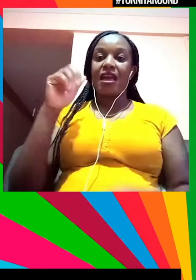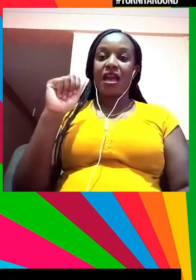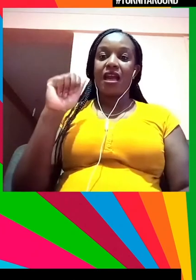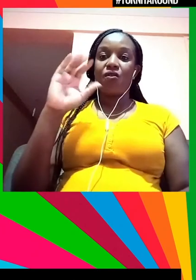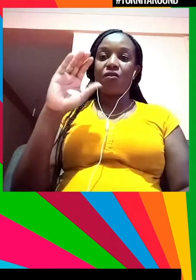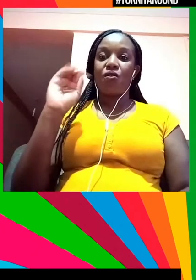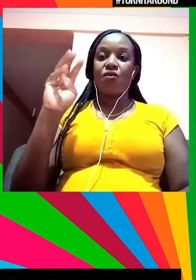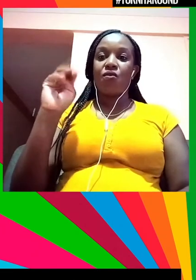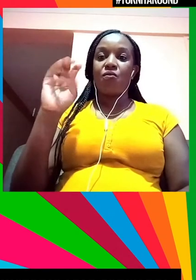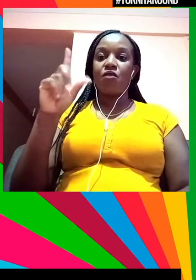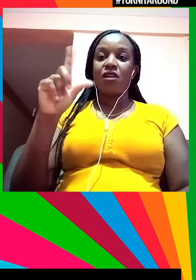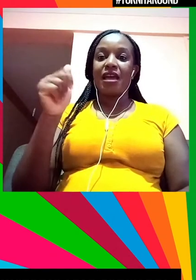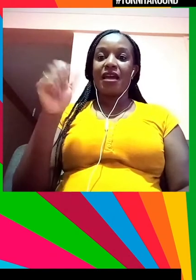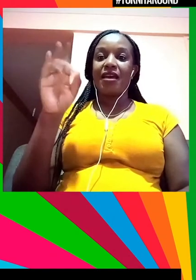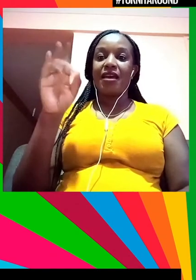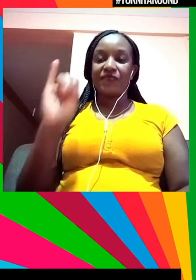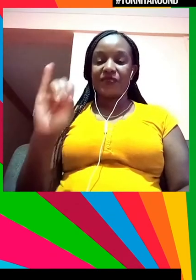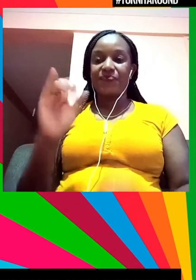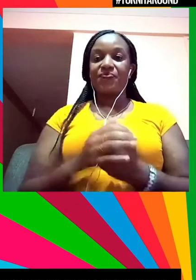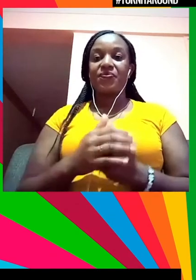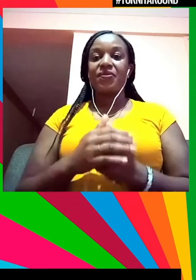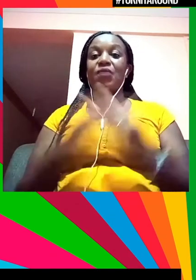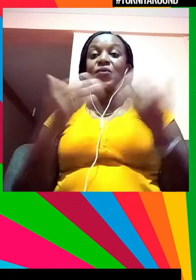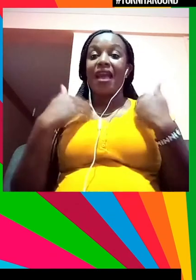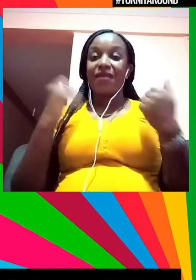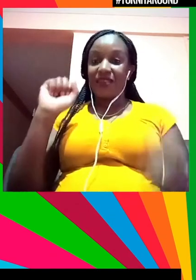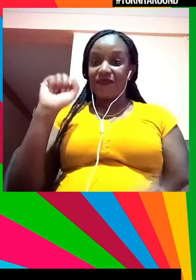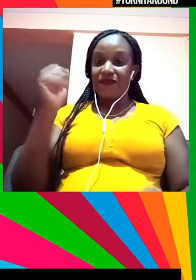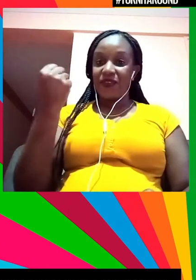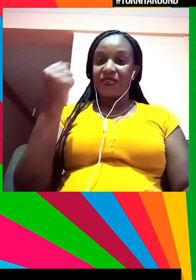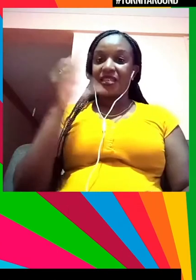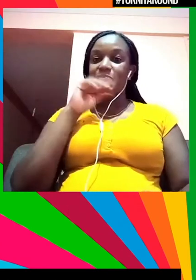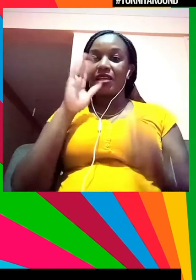Fantástico. Y tenemos a un quinto ponente.